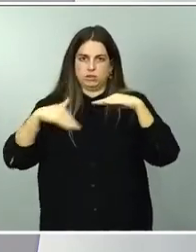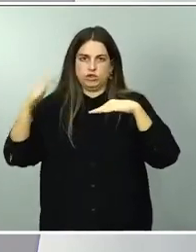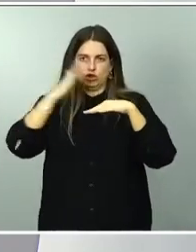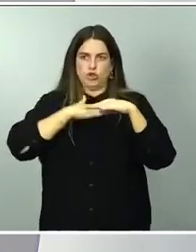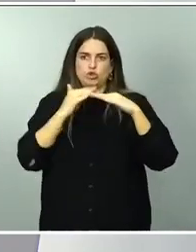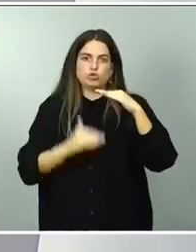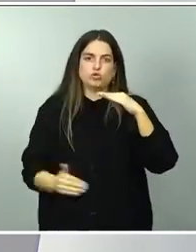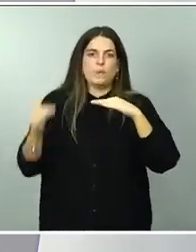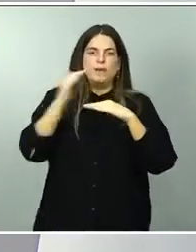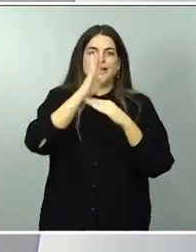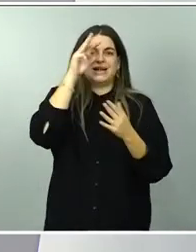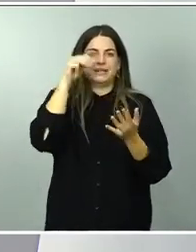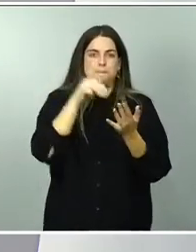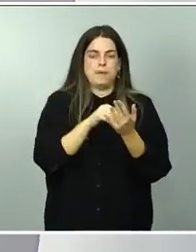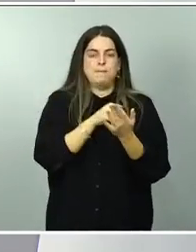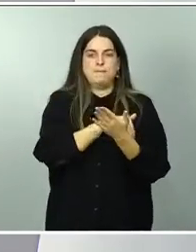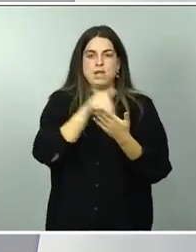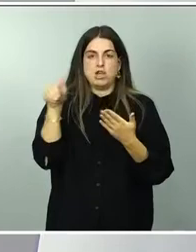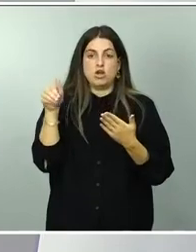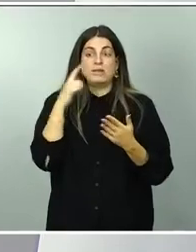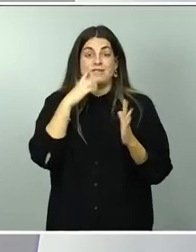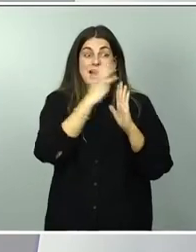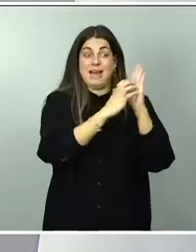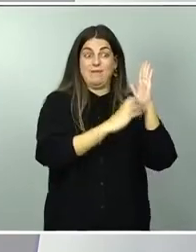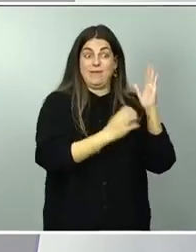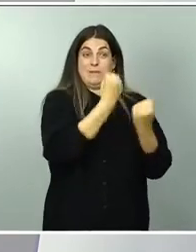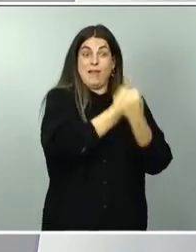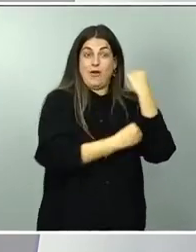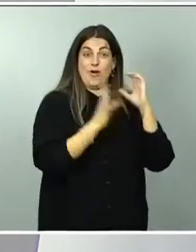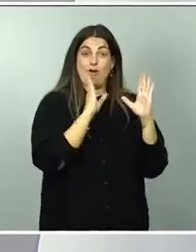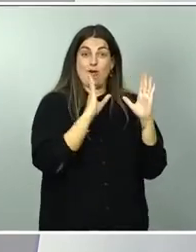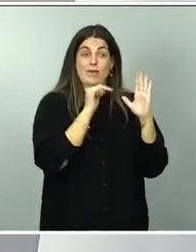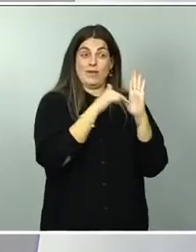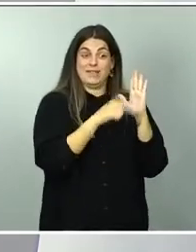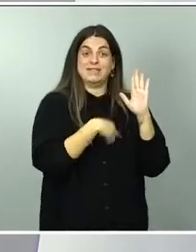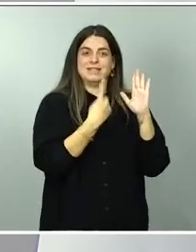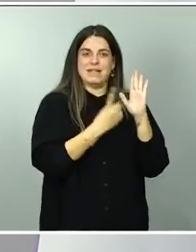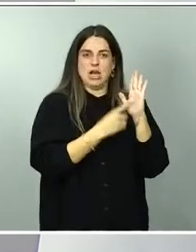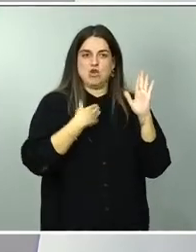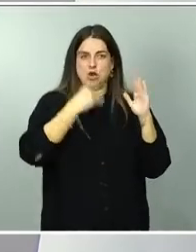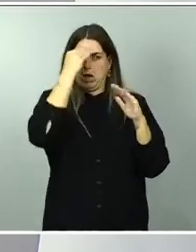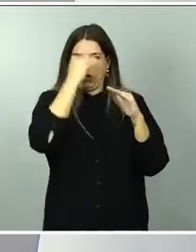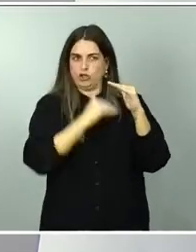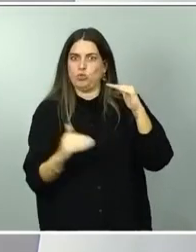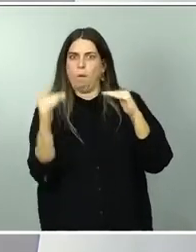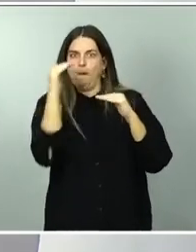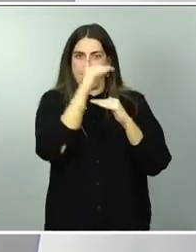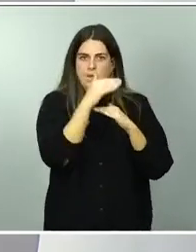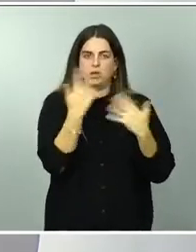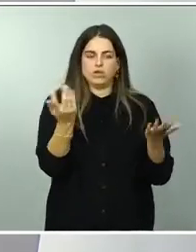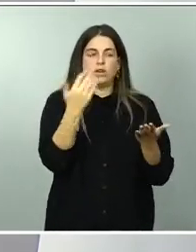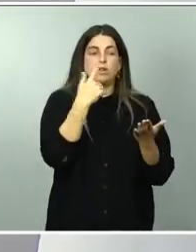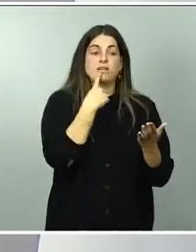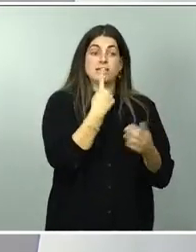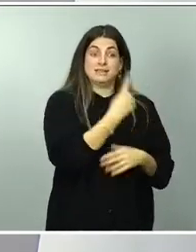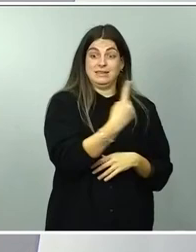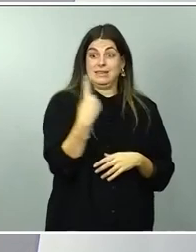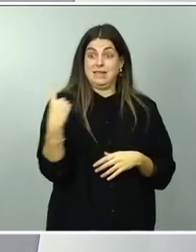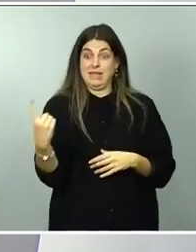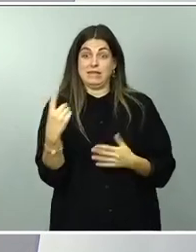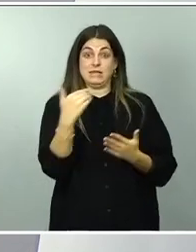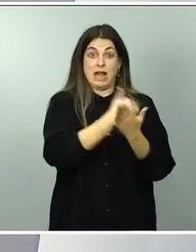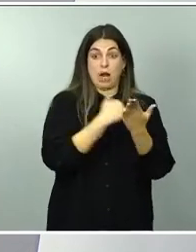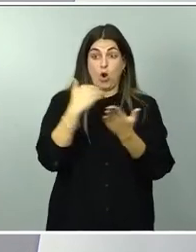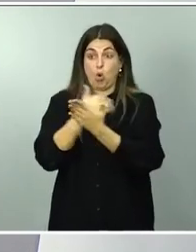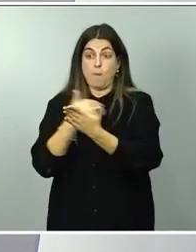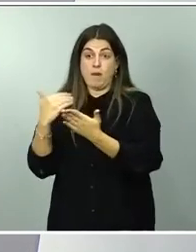.000 millones que contemplaba el informe económico de esta ley. La recaudación de ambas figuras representa una cantidad